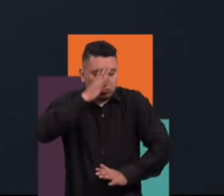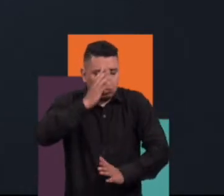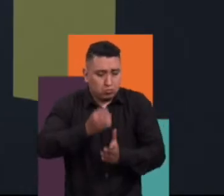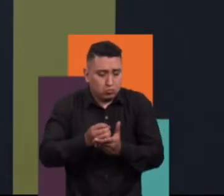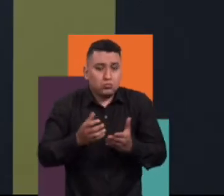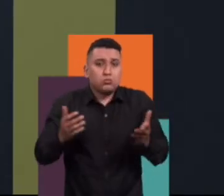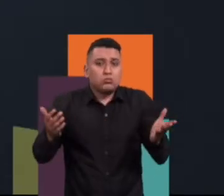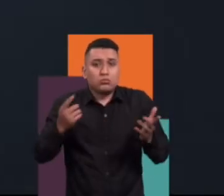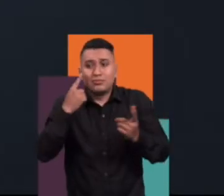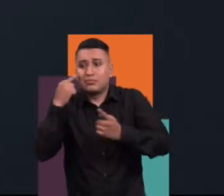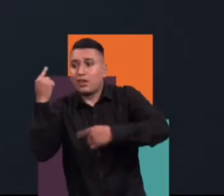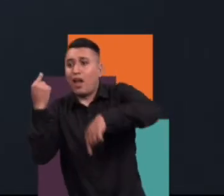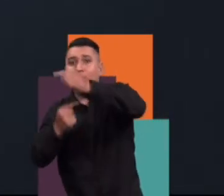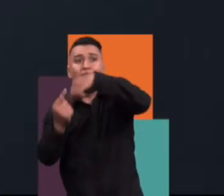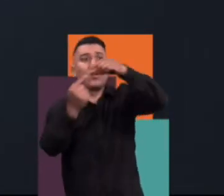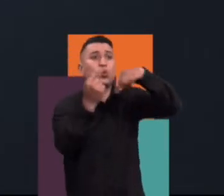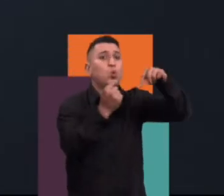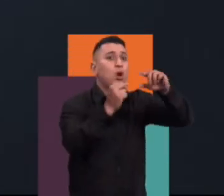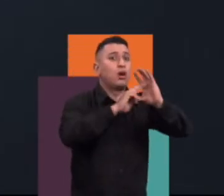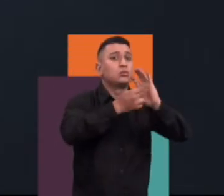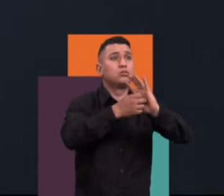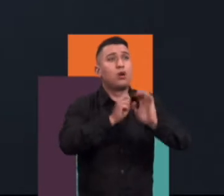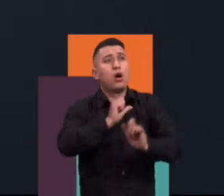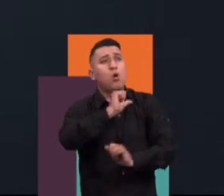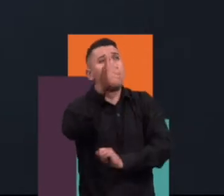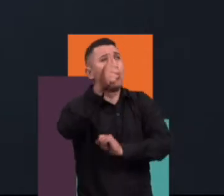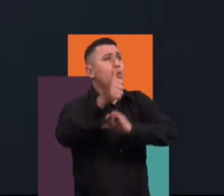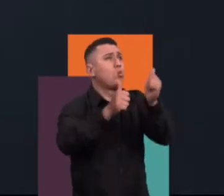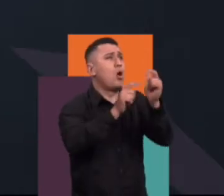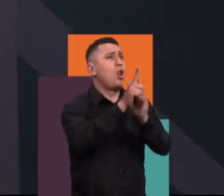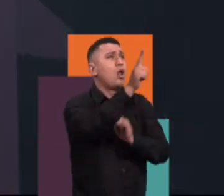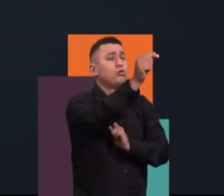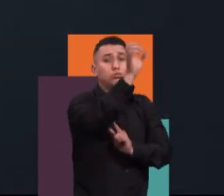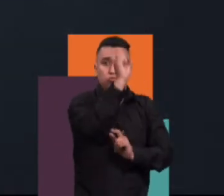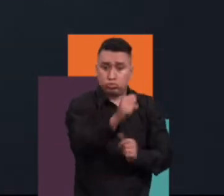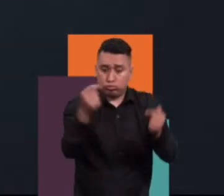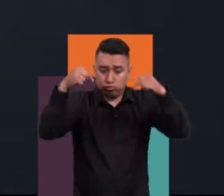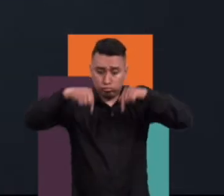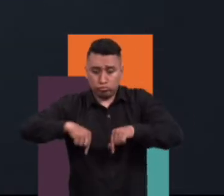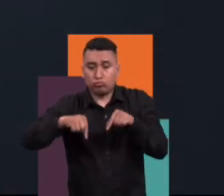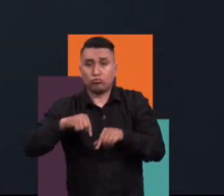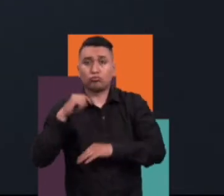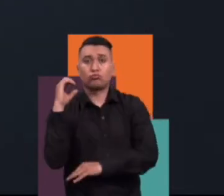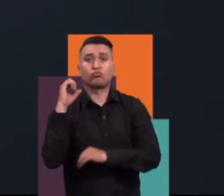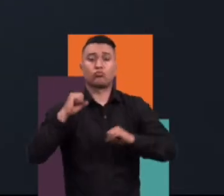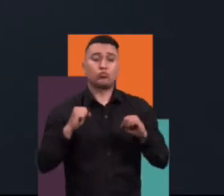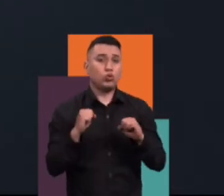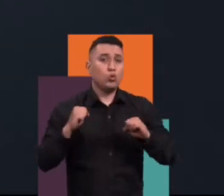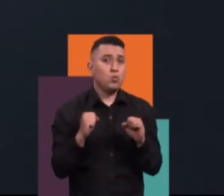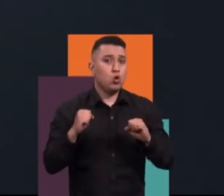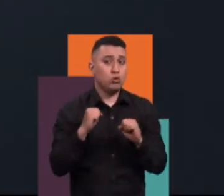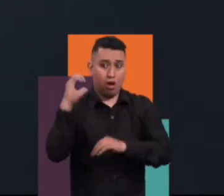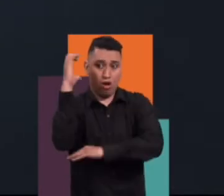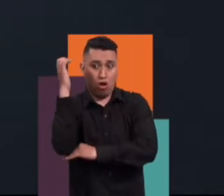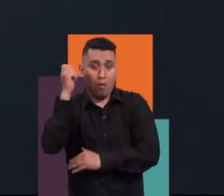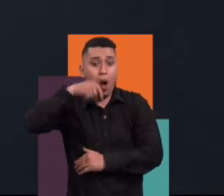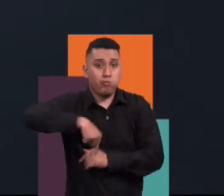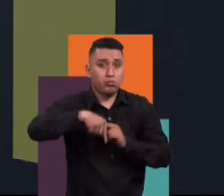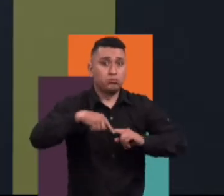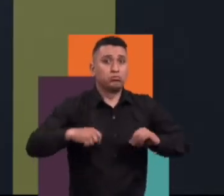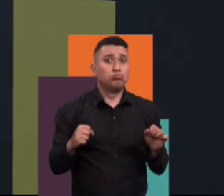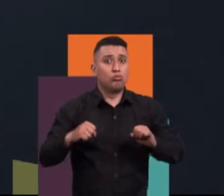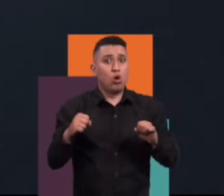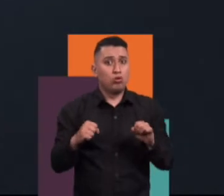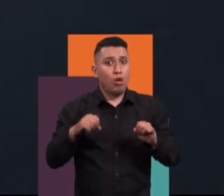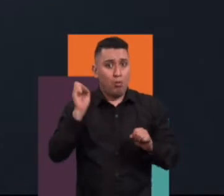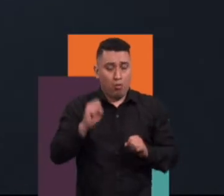aventurar, así sea, al interior de la ciudad de Bogotá. O sea, nosotros podemos tomar la decisión de aventurar en muy